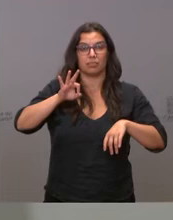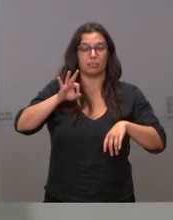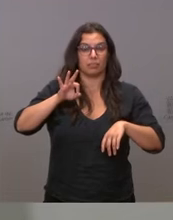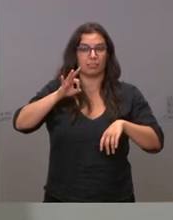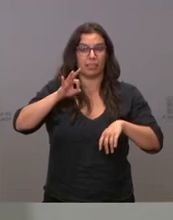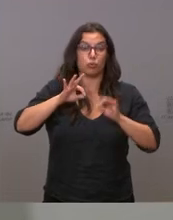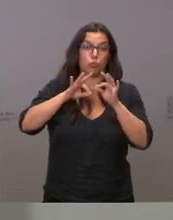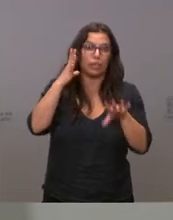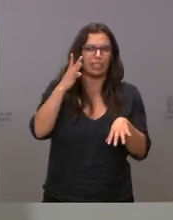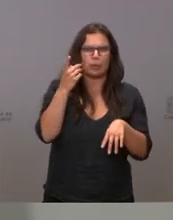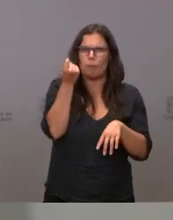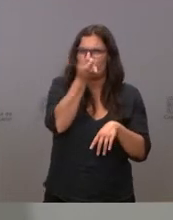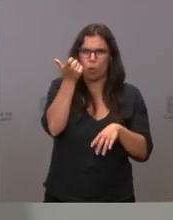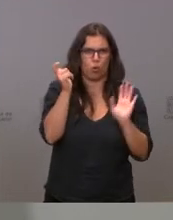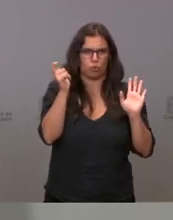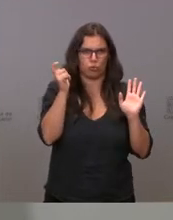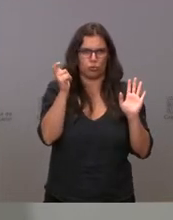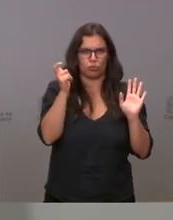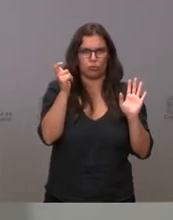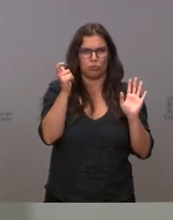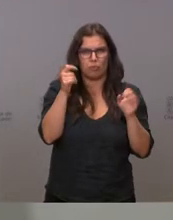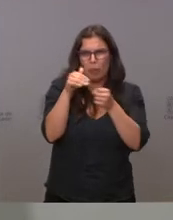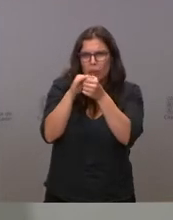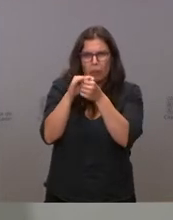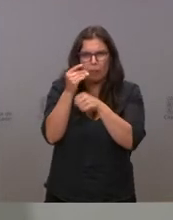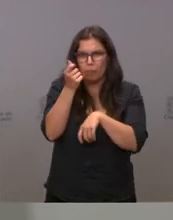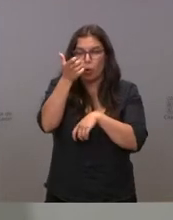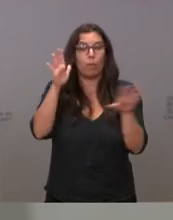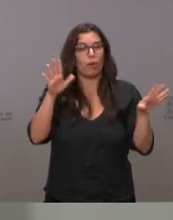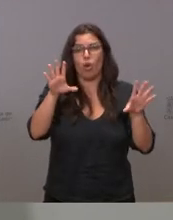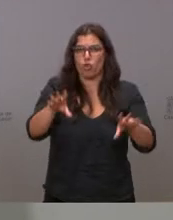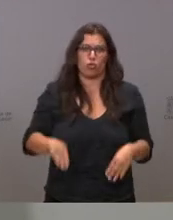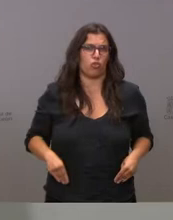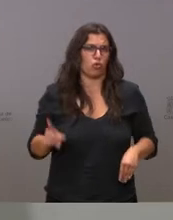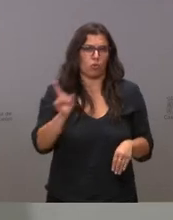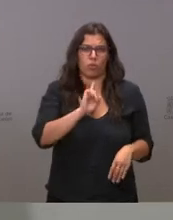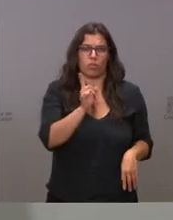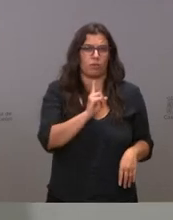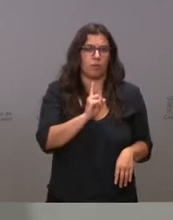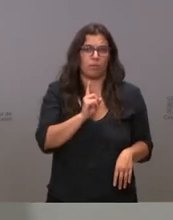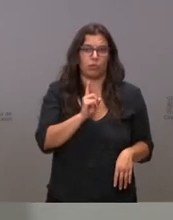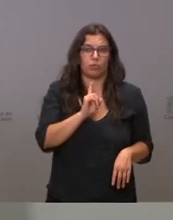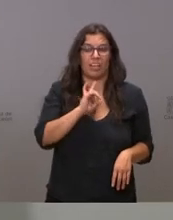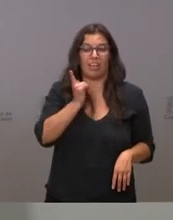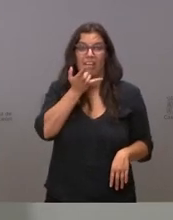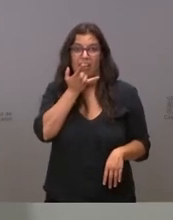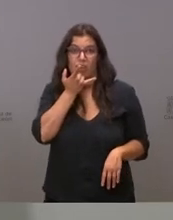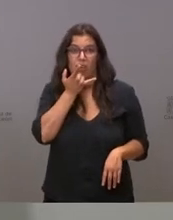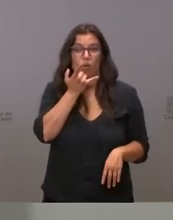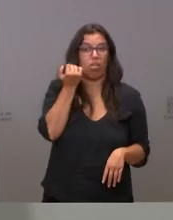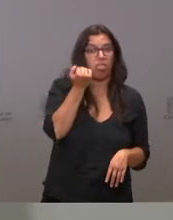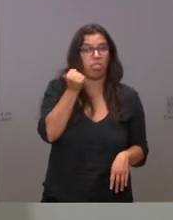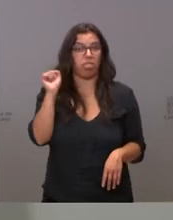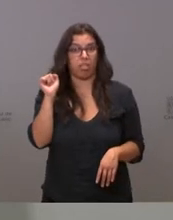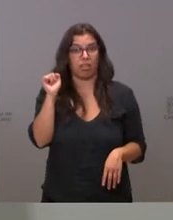inmensa minoría, pero no vamos a tolerar que los errores, los incumplimientos